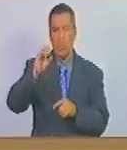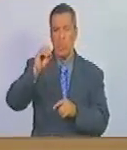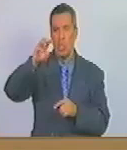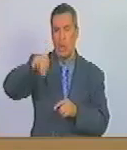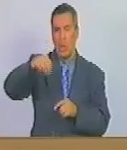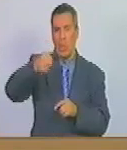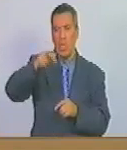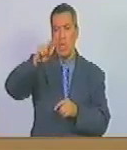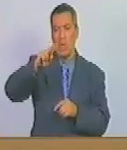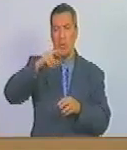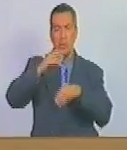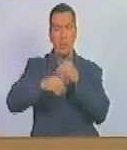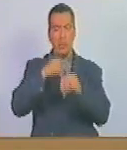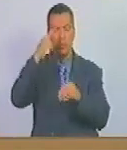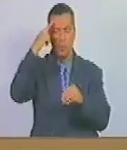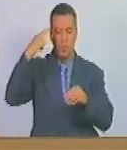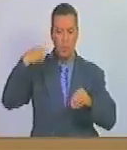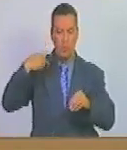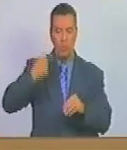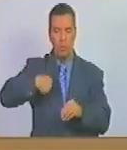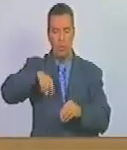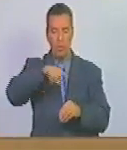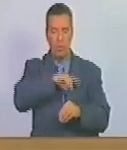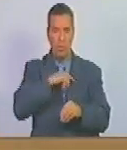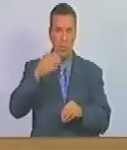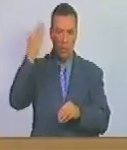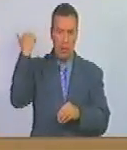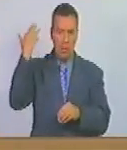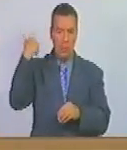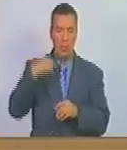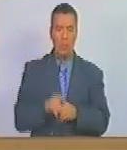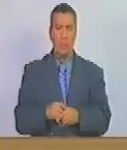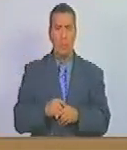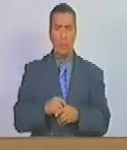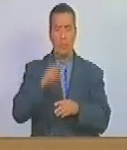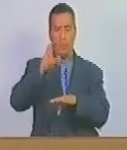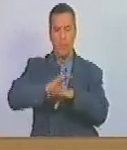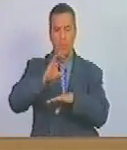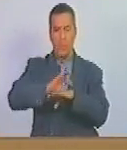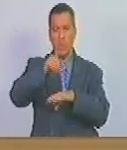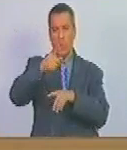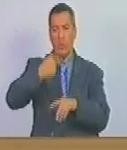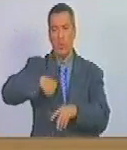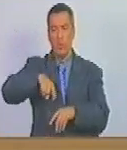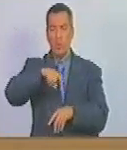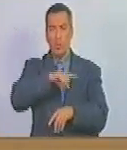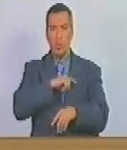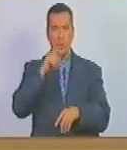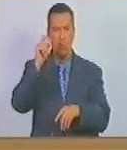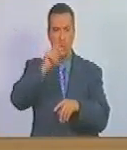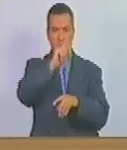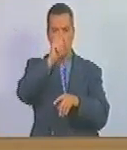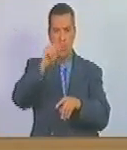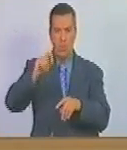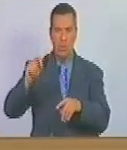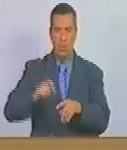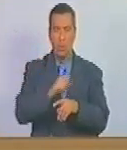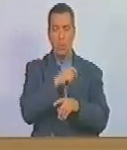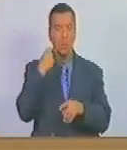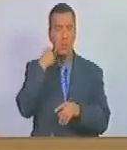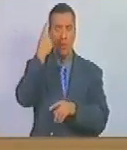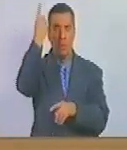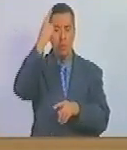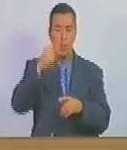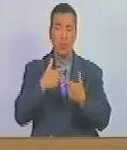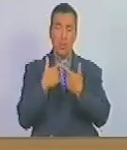Cruz hace honor a nuestros antepasados de la ciudad y nuestra imagen de los héroes de